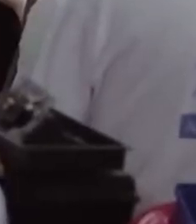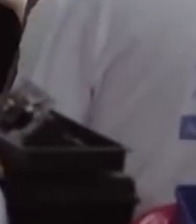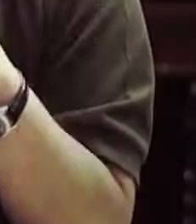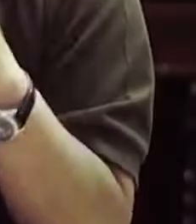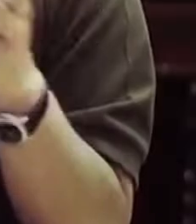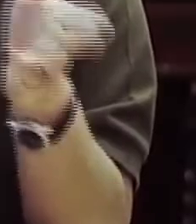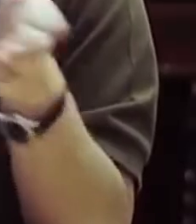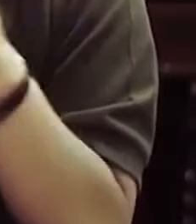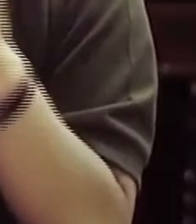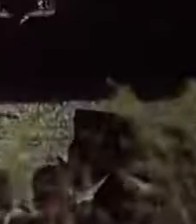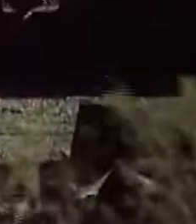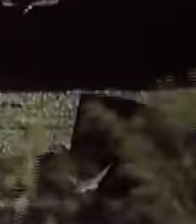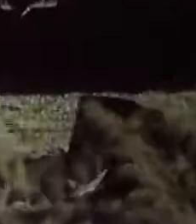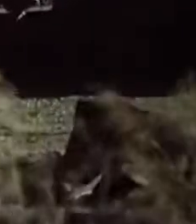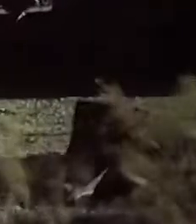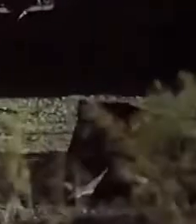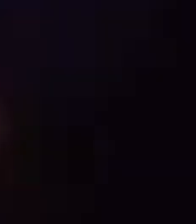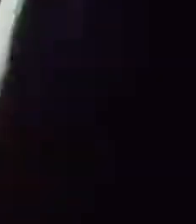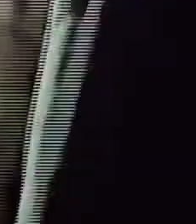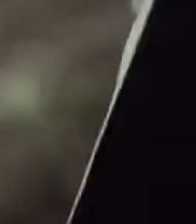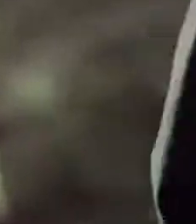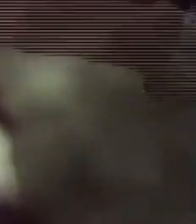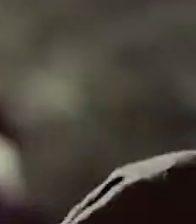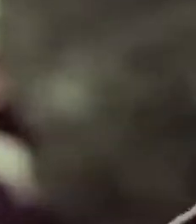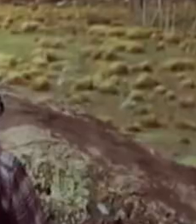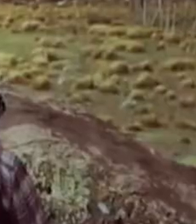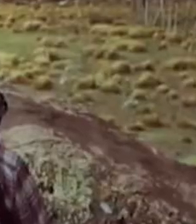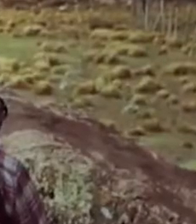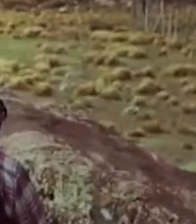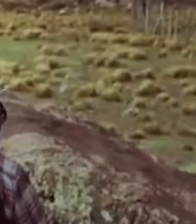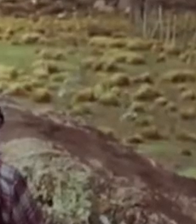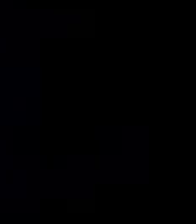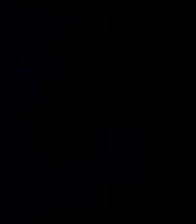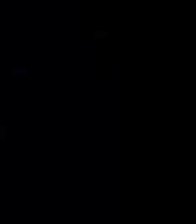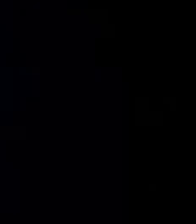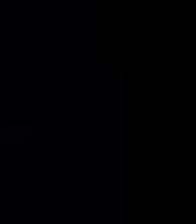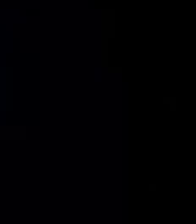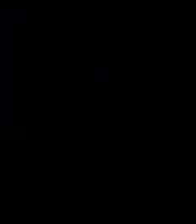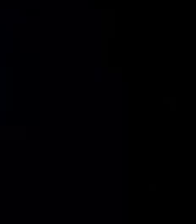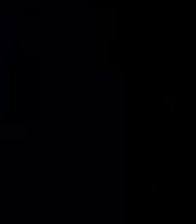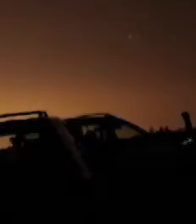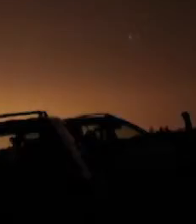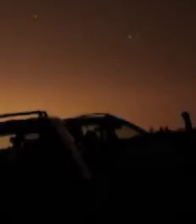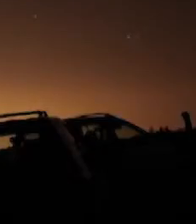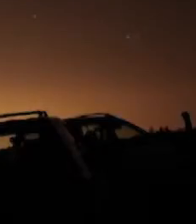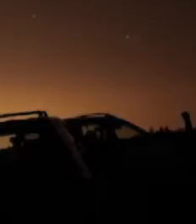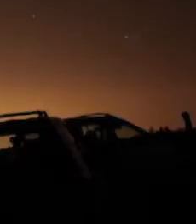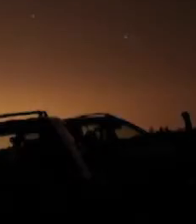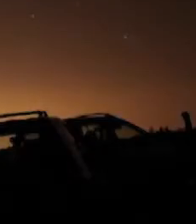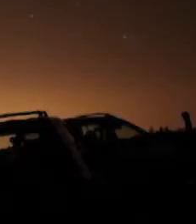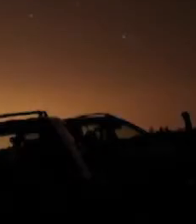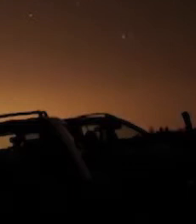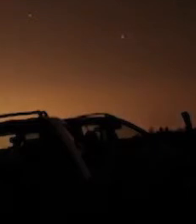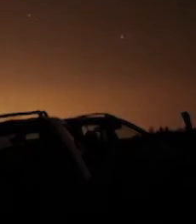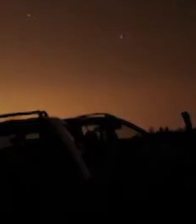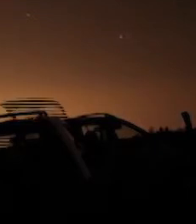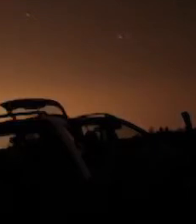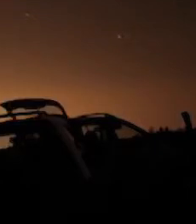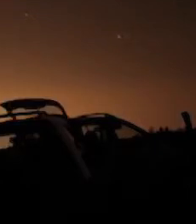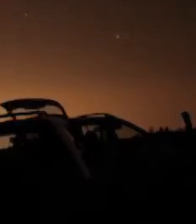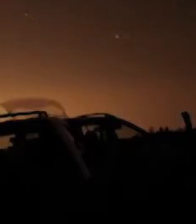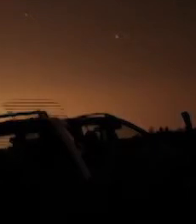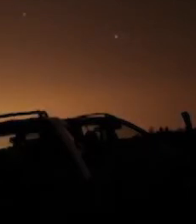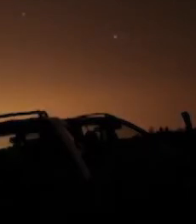entrevistas novelas cuentos obras de teatro y mucho más Las palabras y las